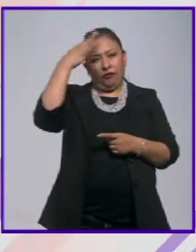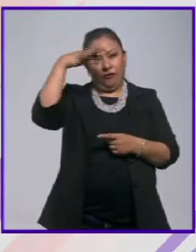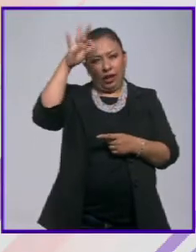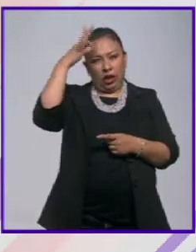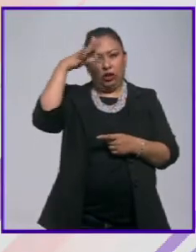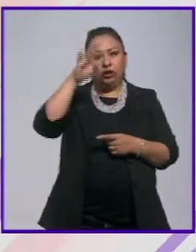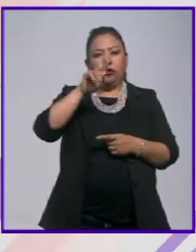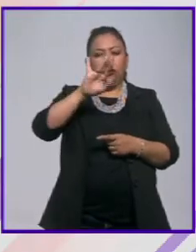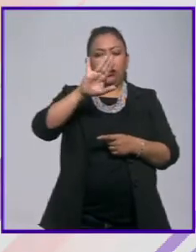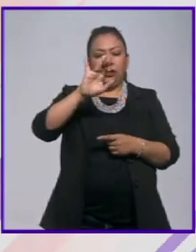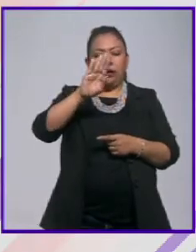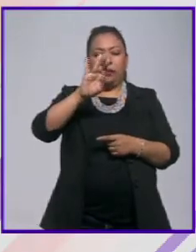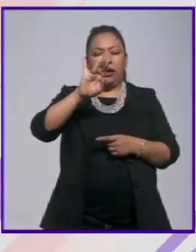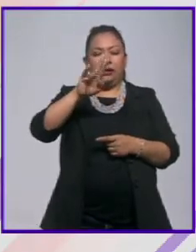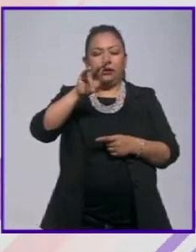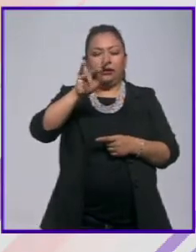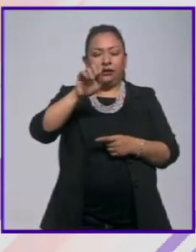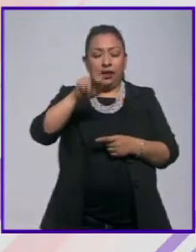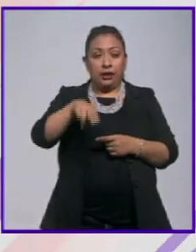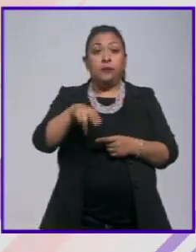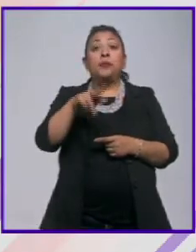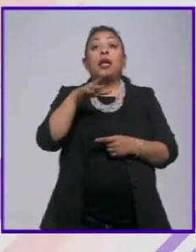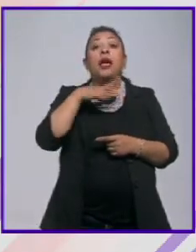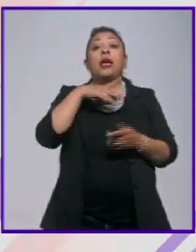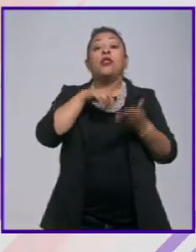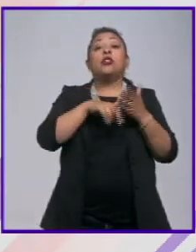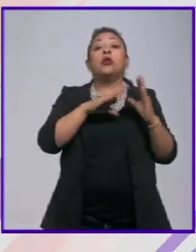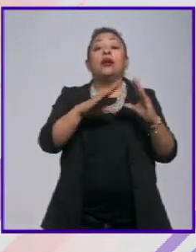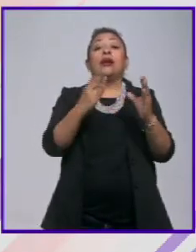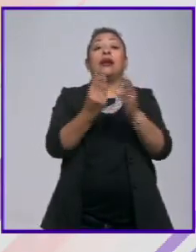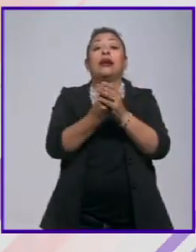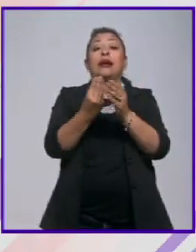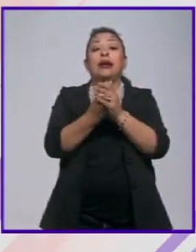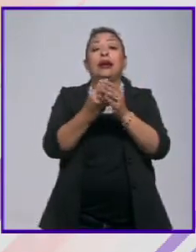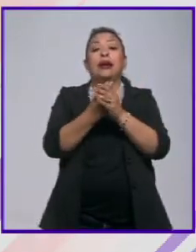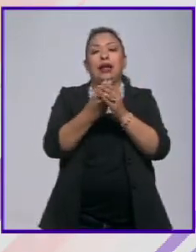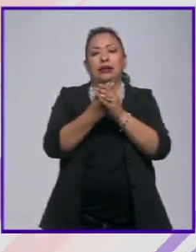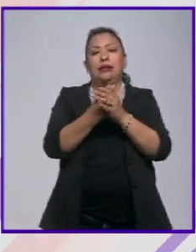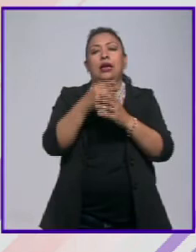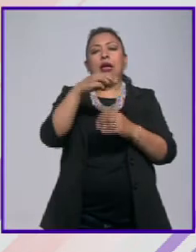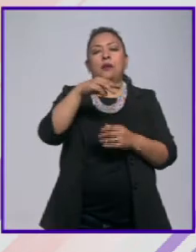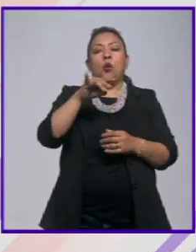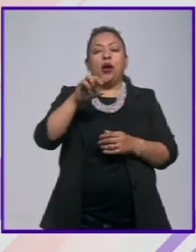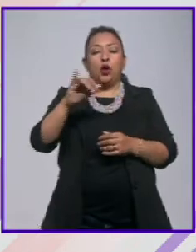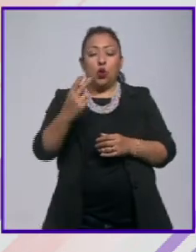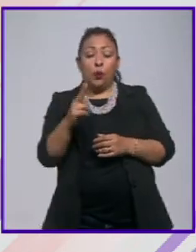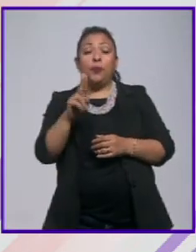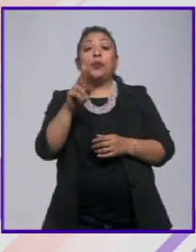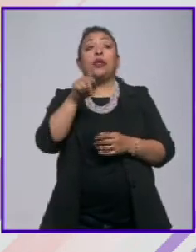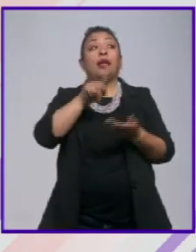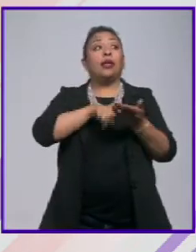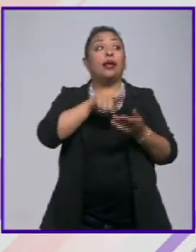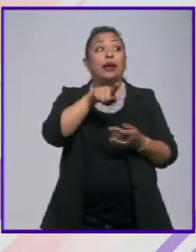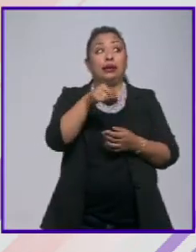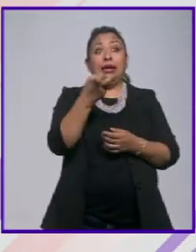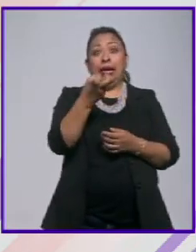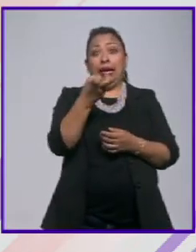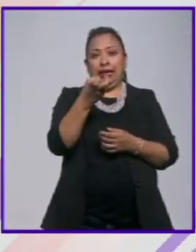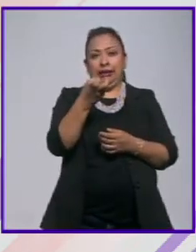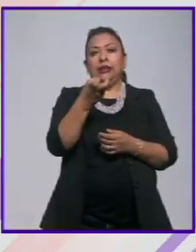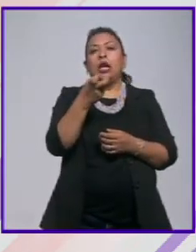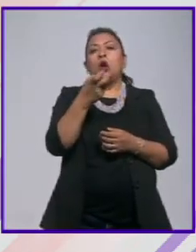Richard Bernstein que imparte clases en la NYU entonces este es uno de sus